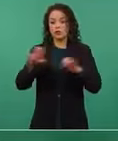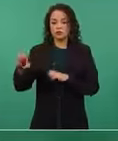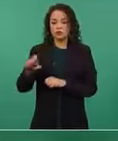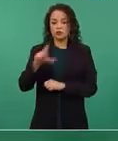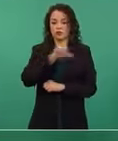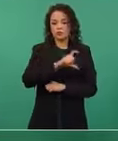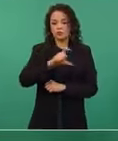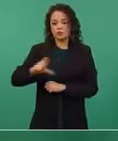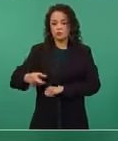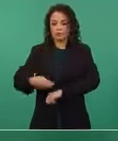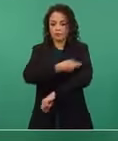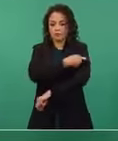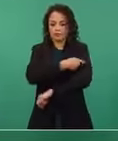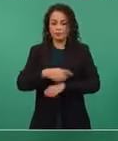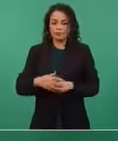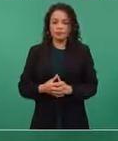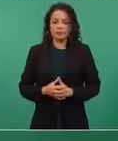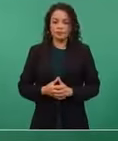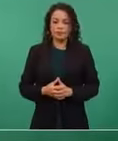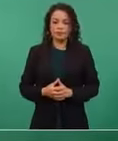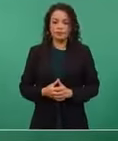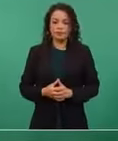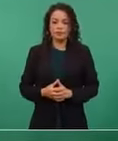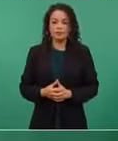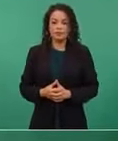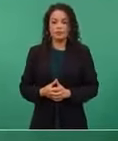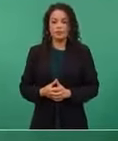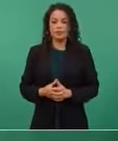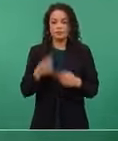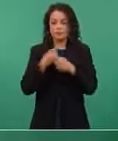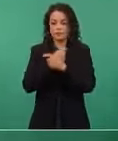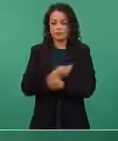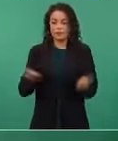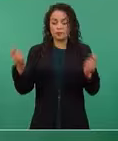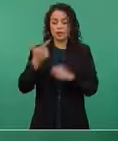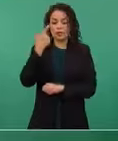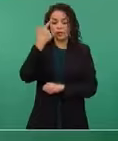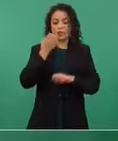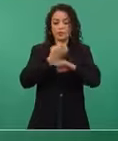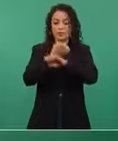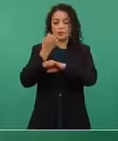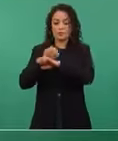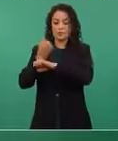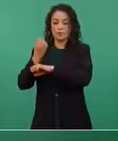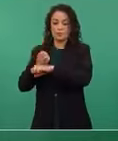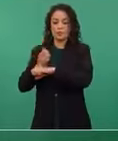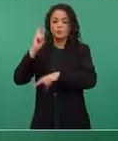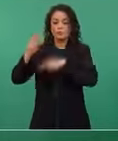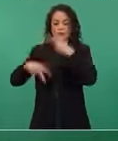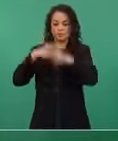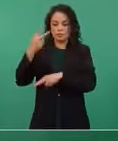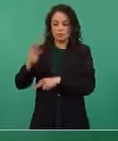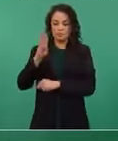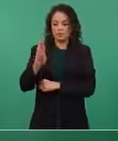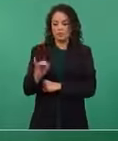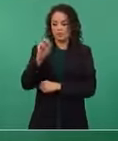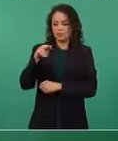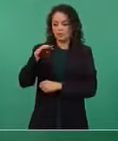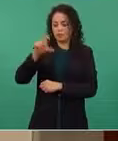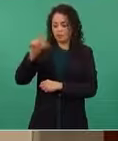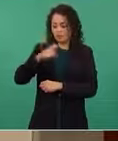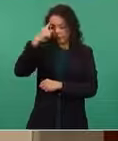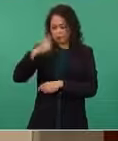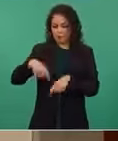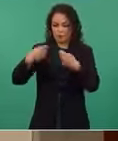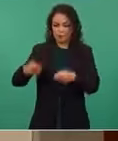Para su distribución, siete entidades federativas acudieron a BIRMEX a recoger sus